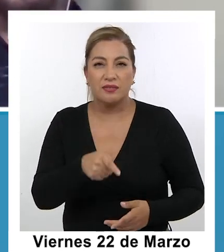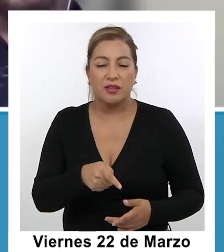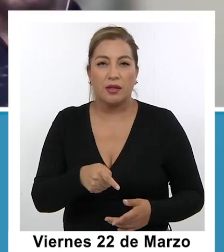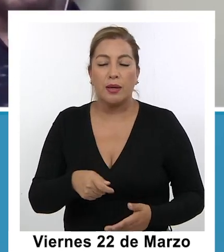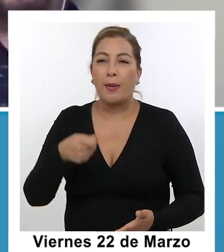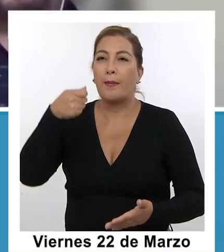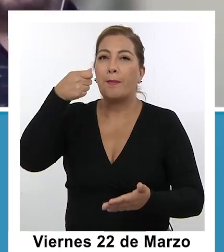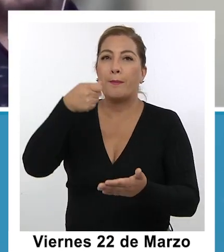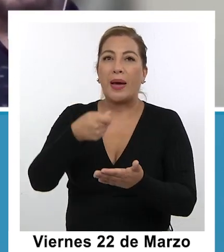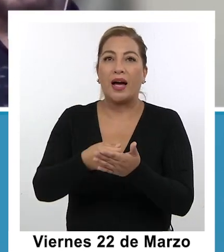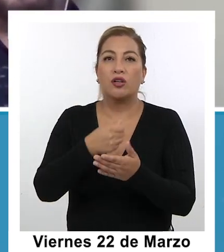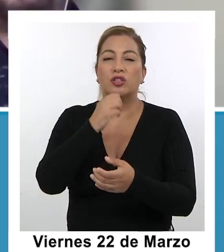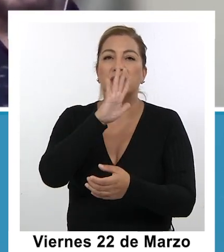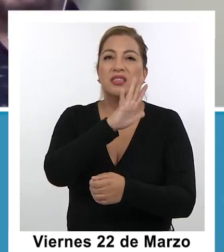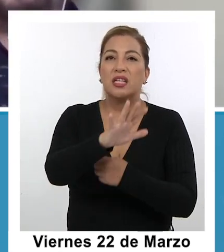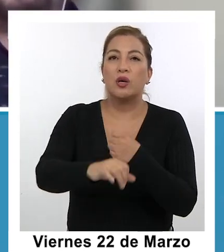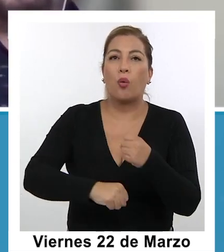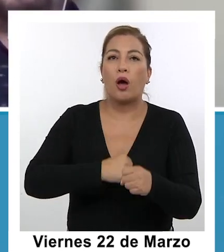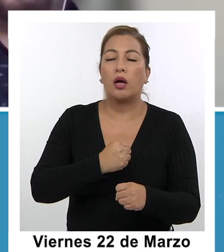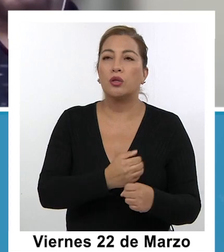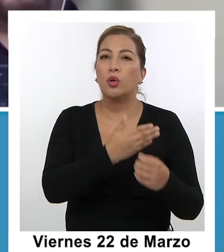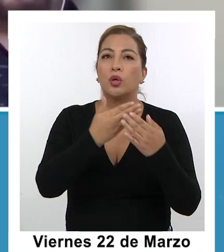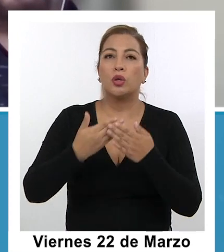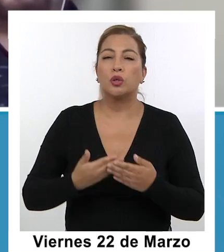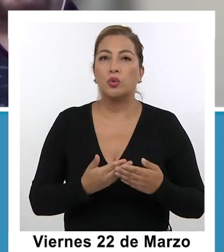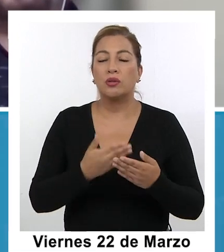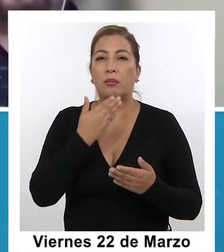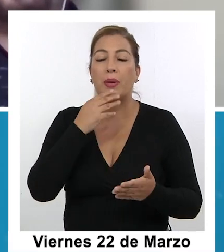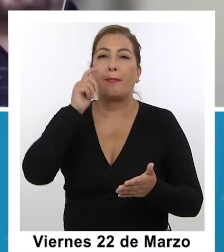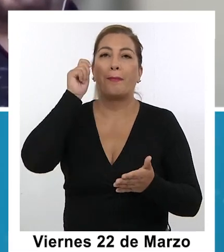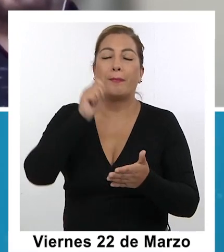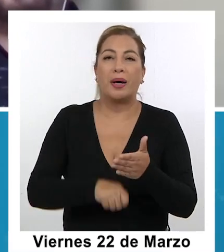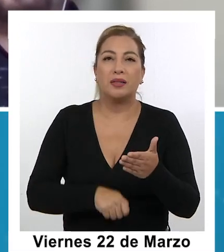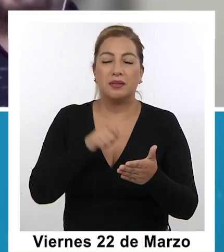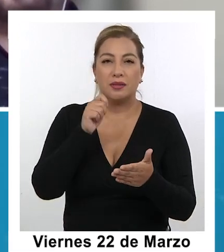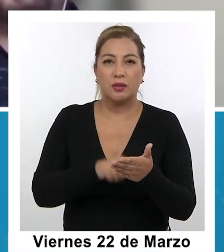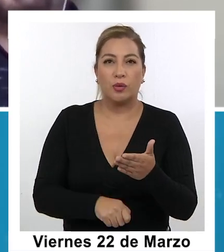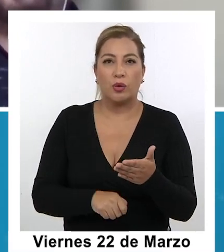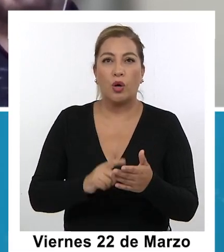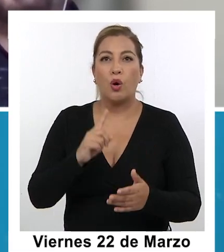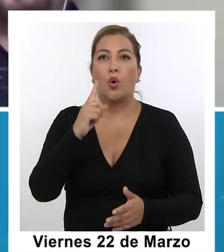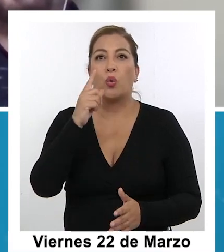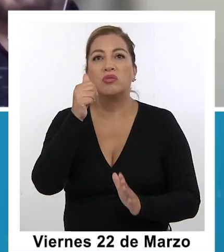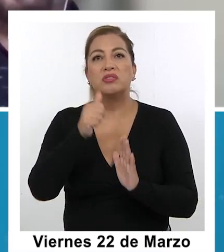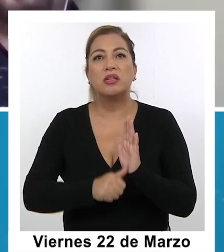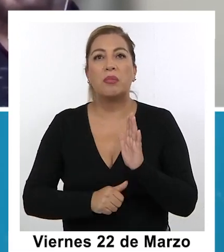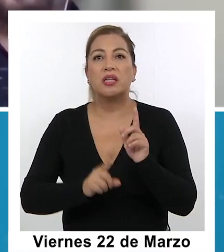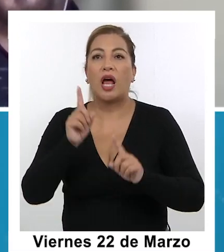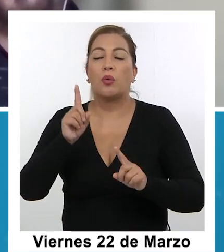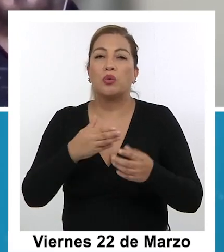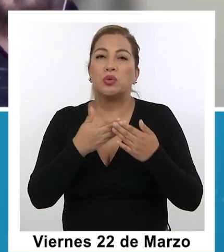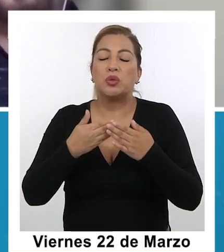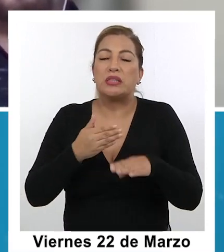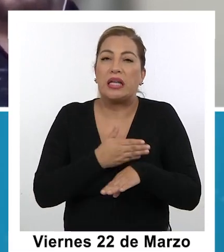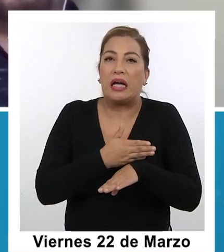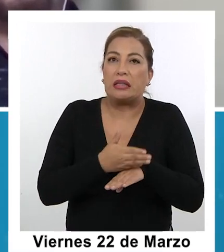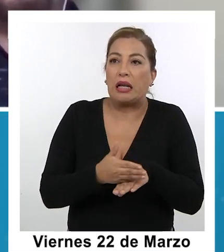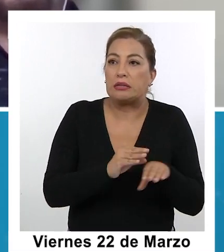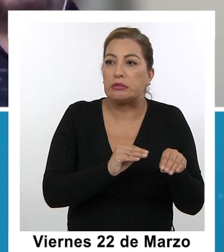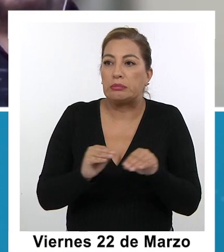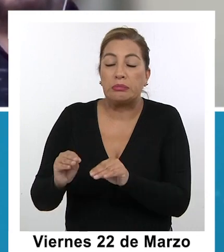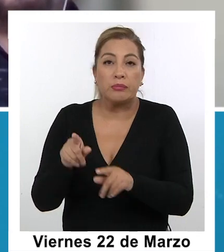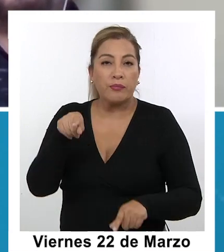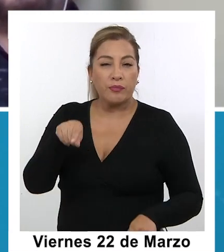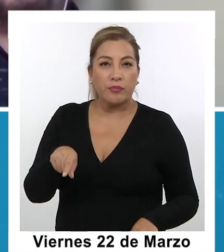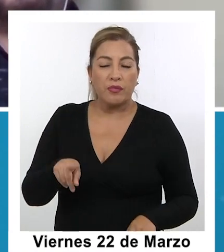pago de los cinco años de estudio, más la matrícula, y más un semestre extra por si el estudiante se atrasara, ¿ya? Ok. A los